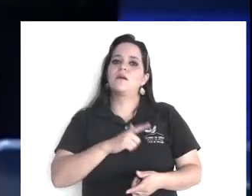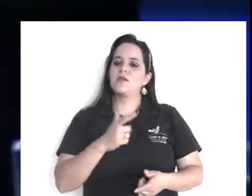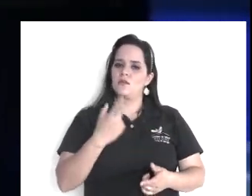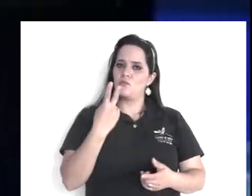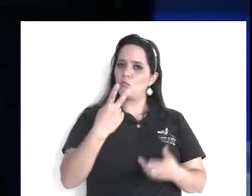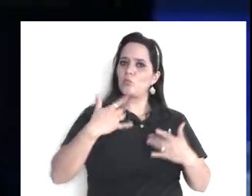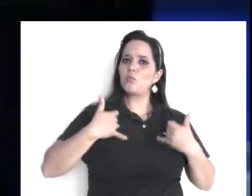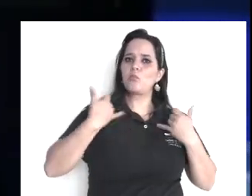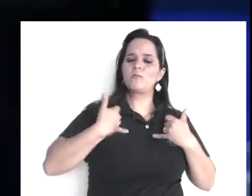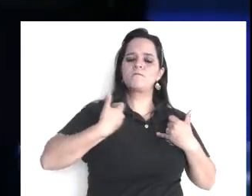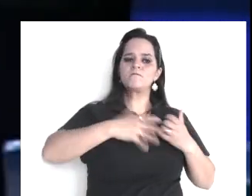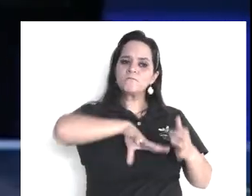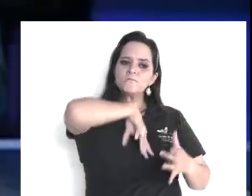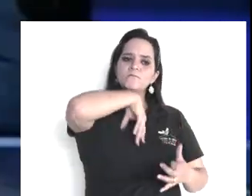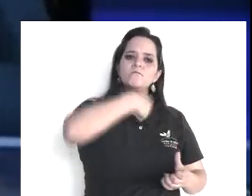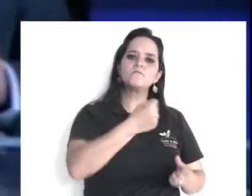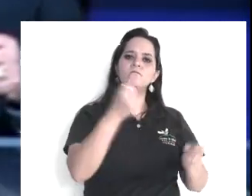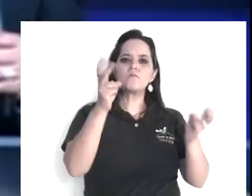la reforma,